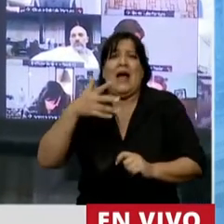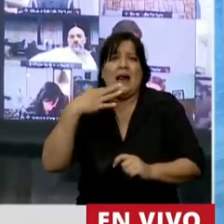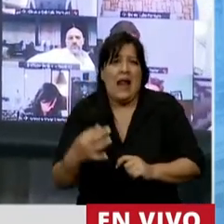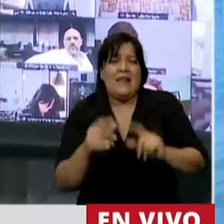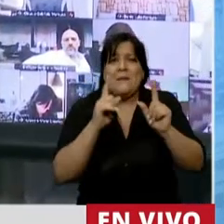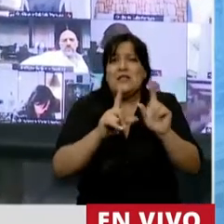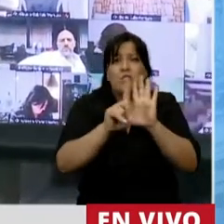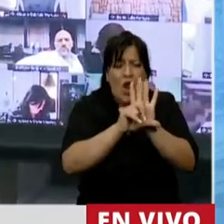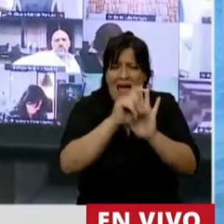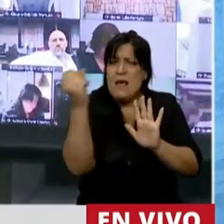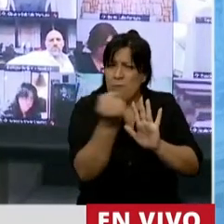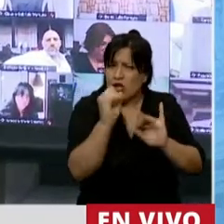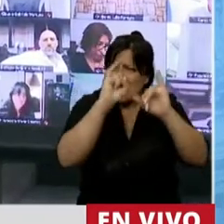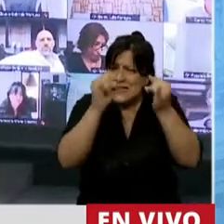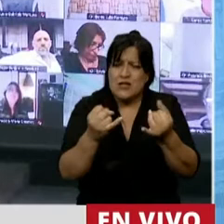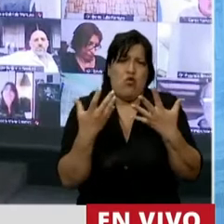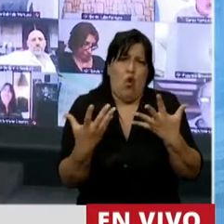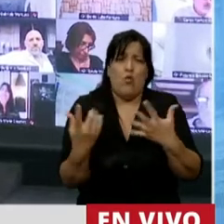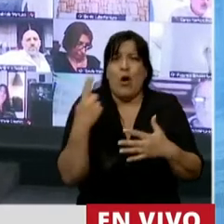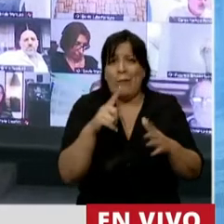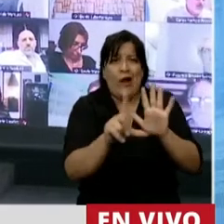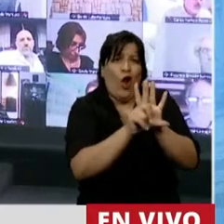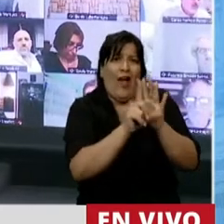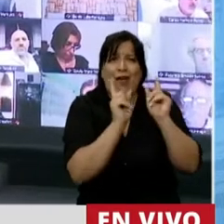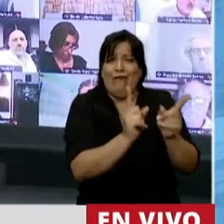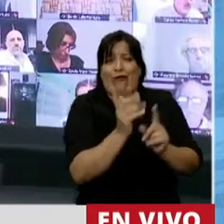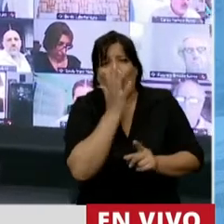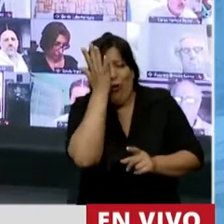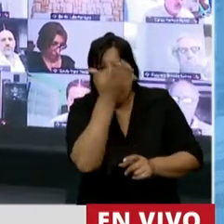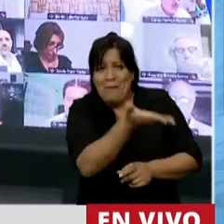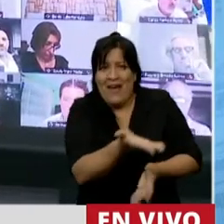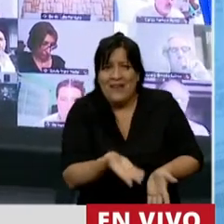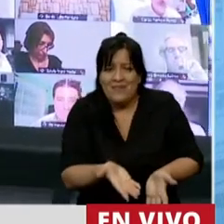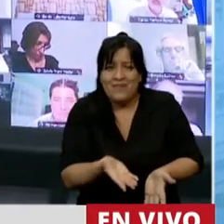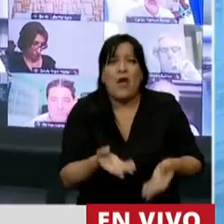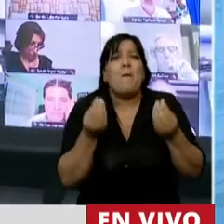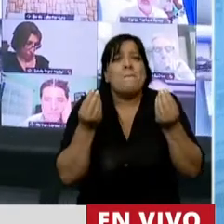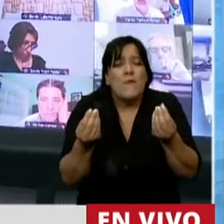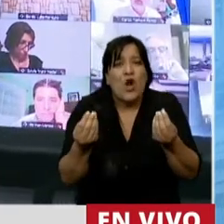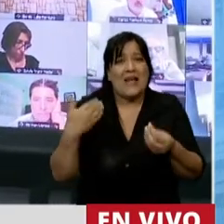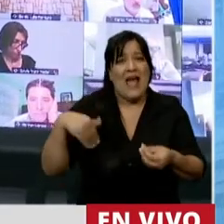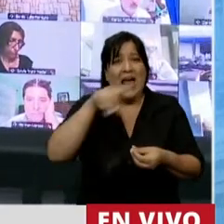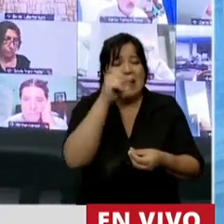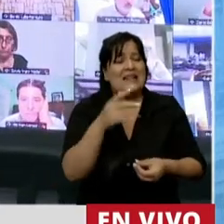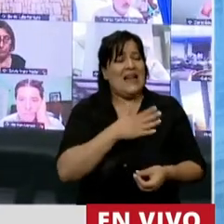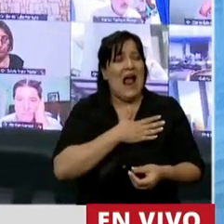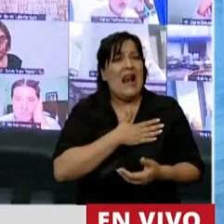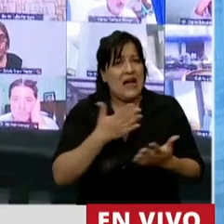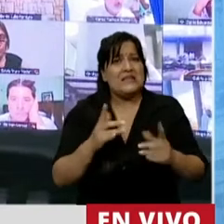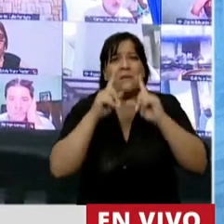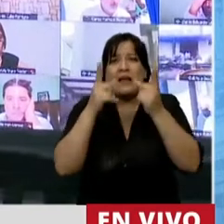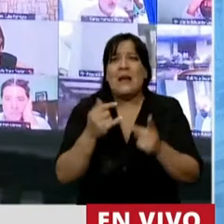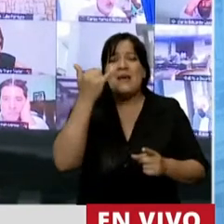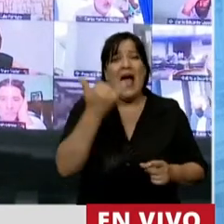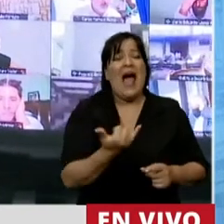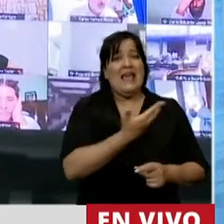que son importantes, pero que quedan en letra muerta, porque la Argentina lamentablemente también tiene un